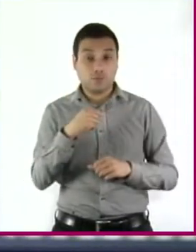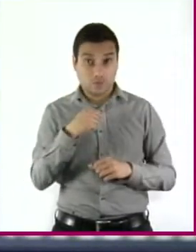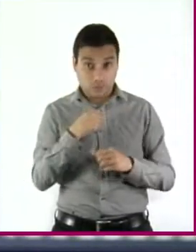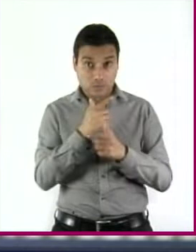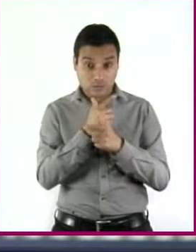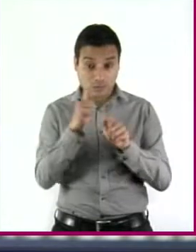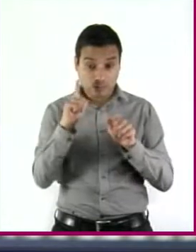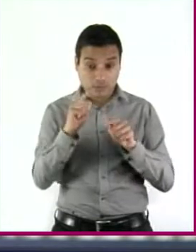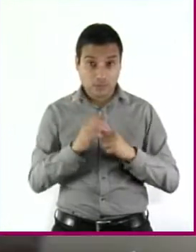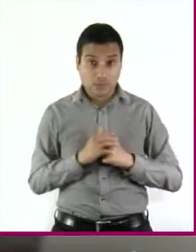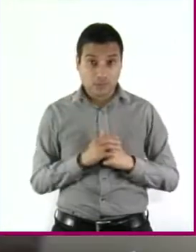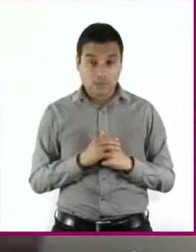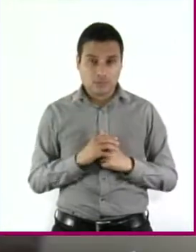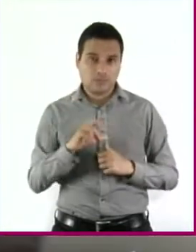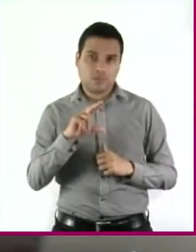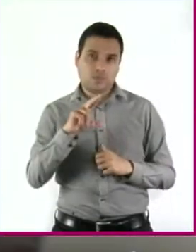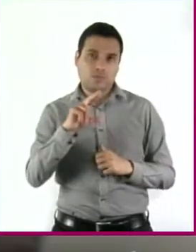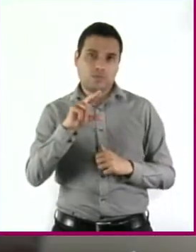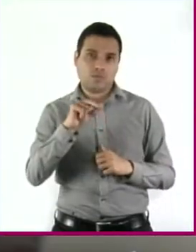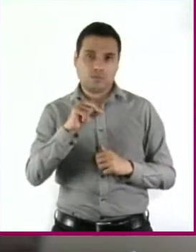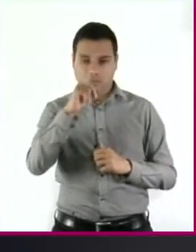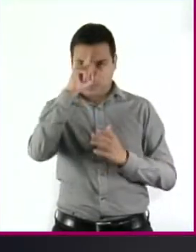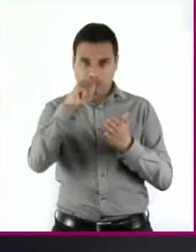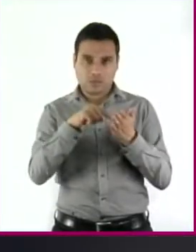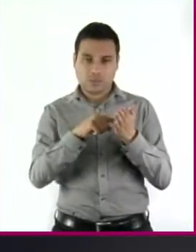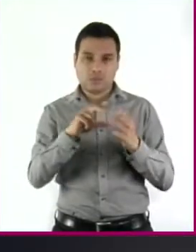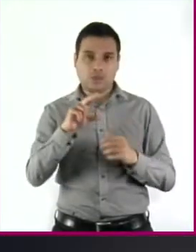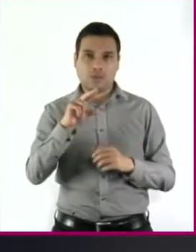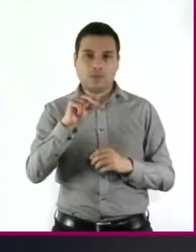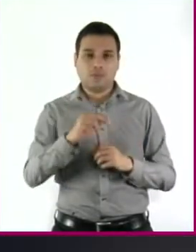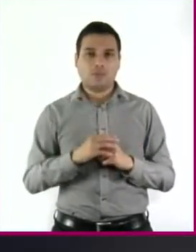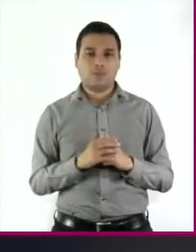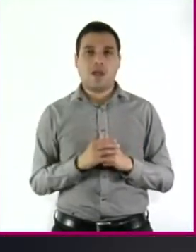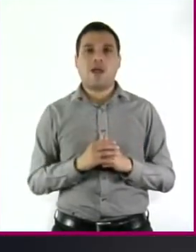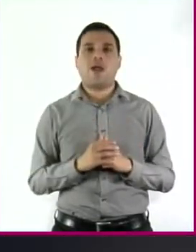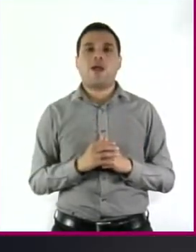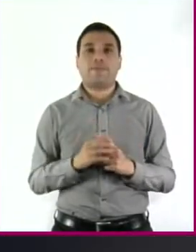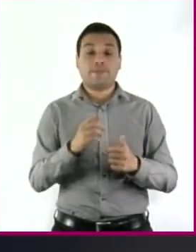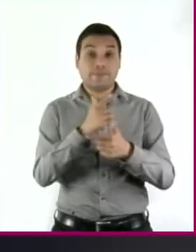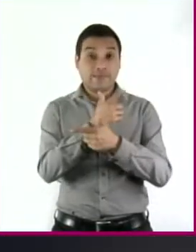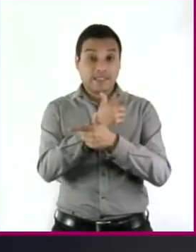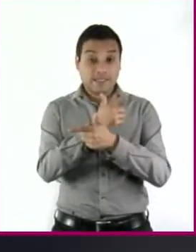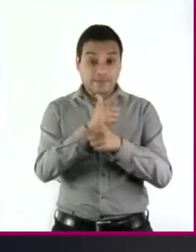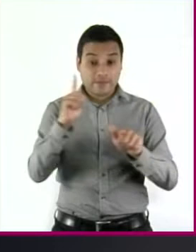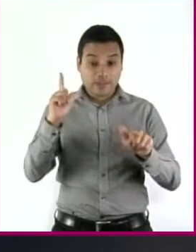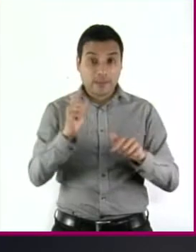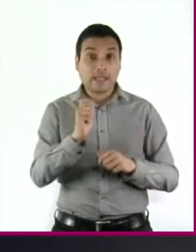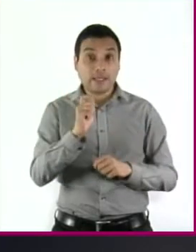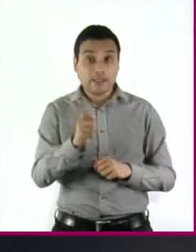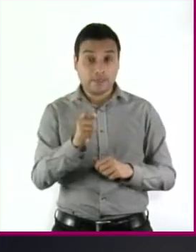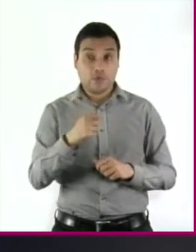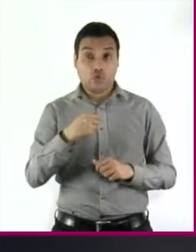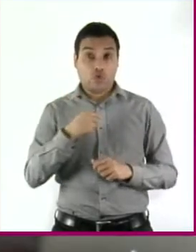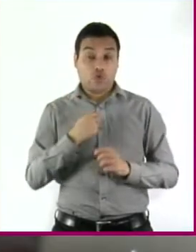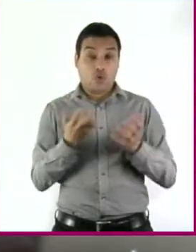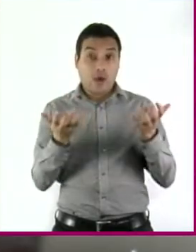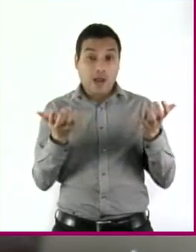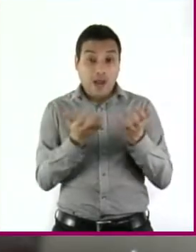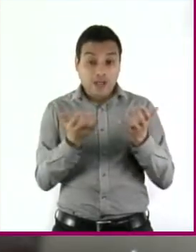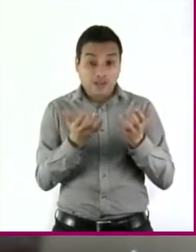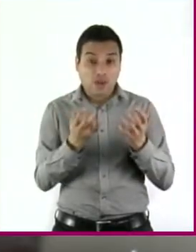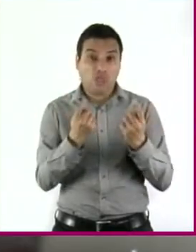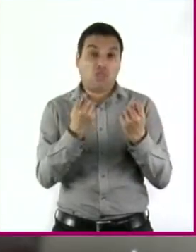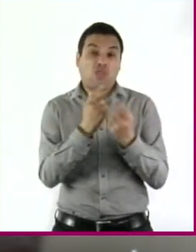hacerlo? No, pues supongo que no. Entonces, la libertad no reside en hacer lo que quieres. Tal vez